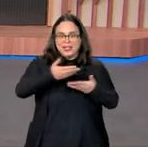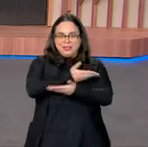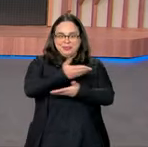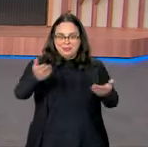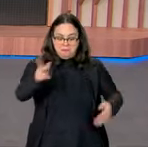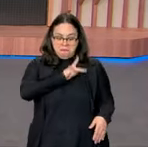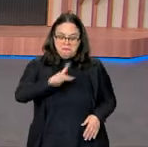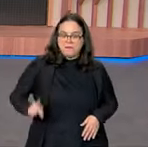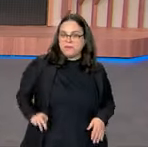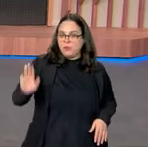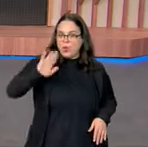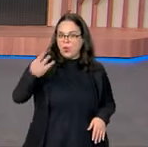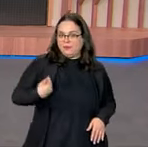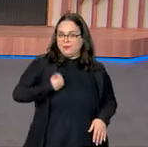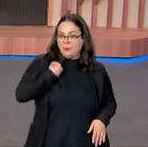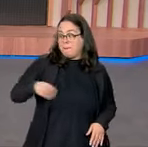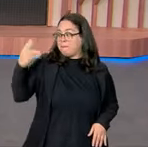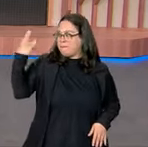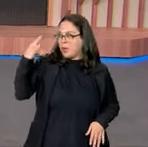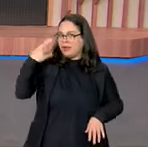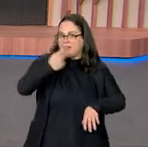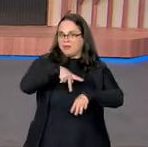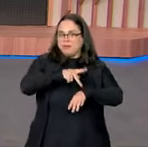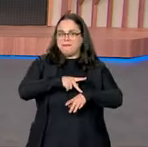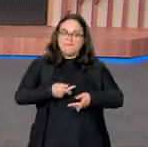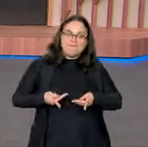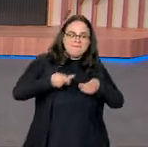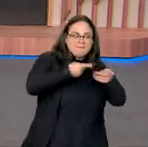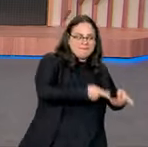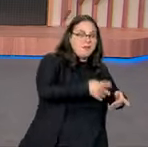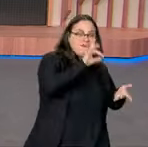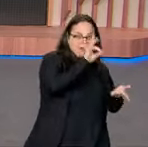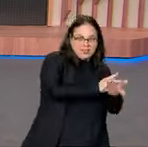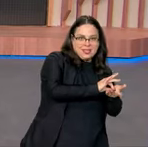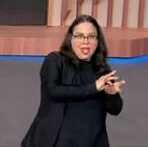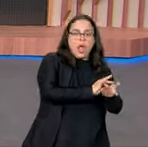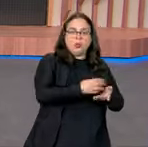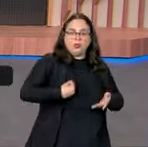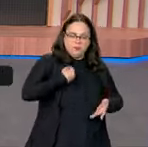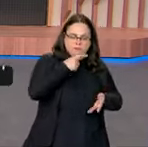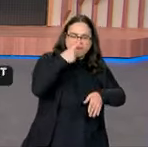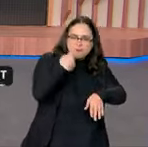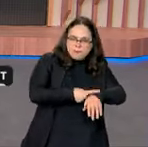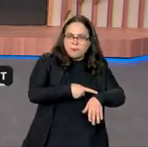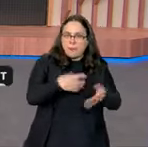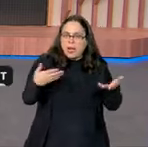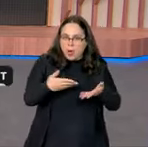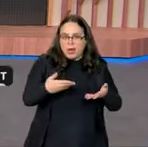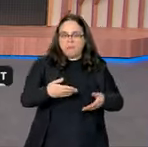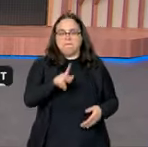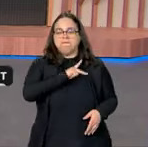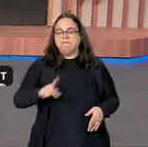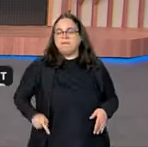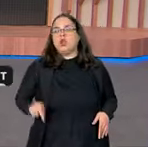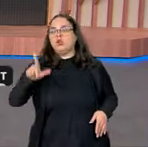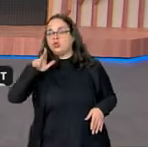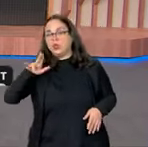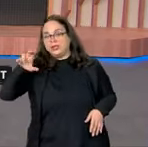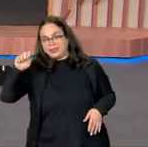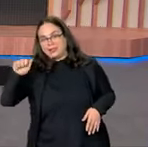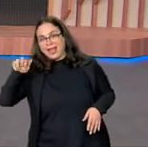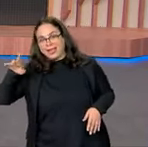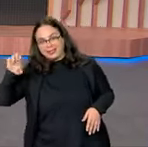El presidente Lula está en Bolivia en una visita oficial de Estado. En este momento, Lula y el presidente boliviano Luis Arce